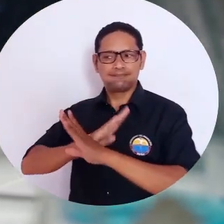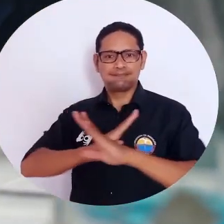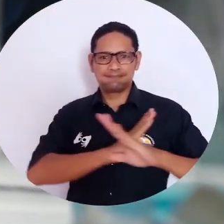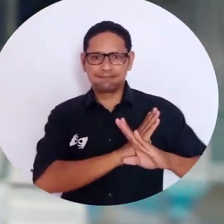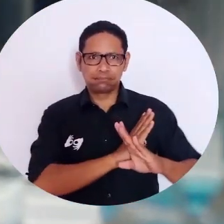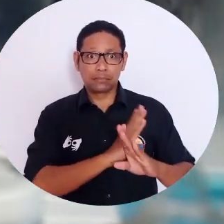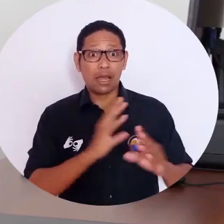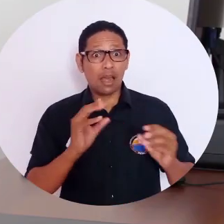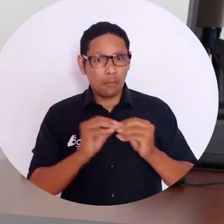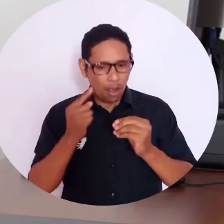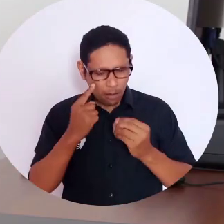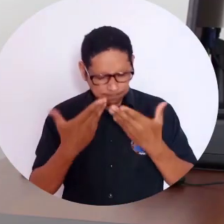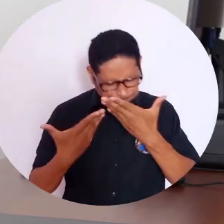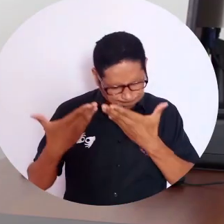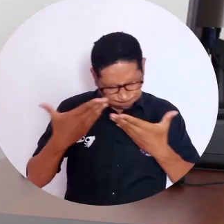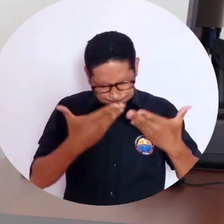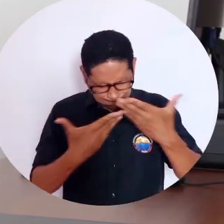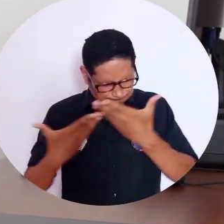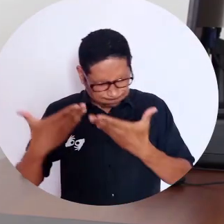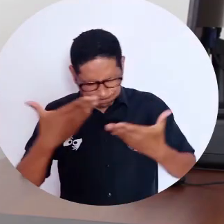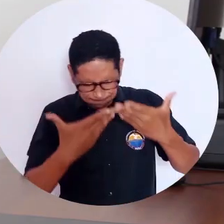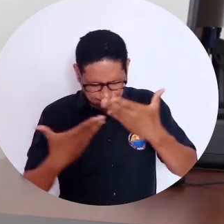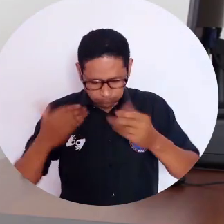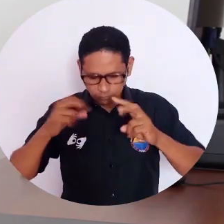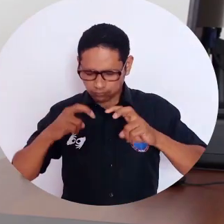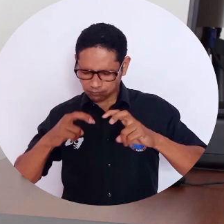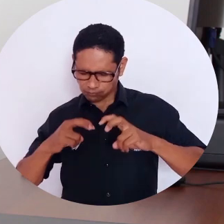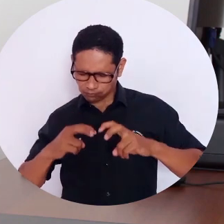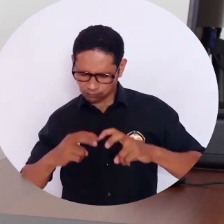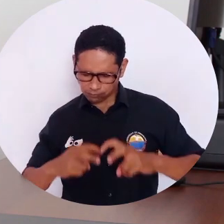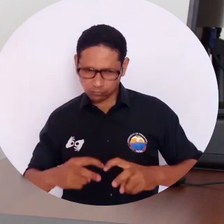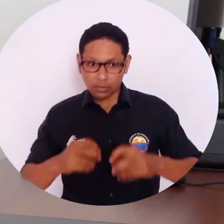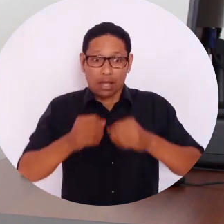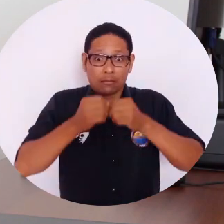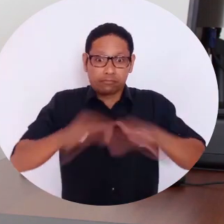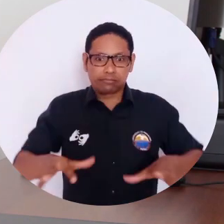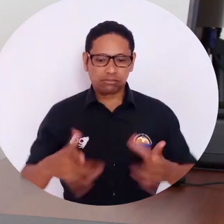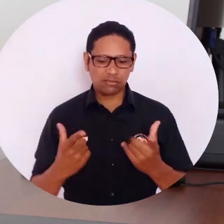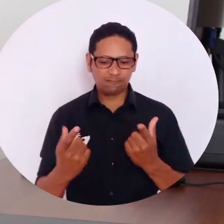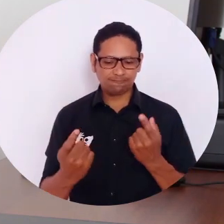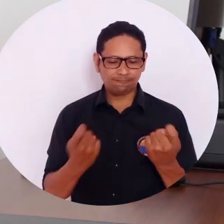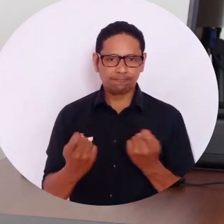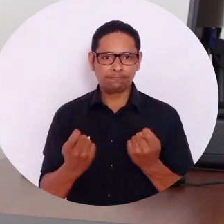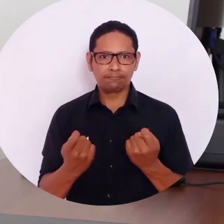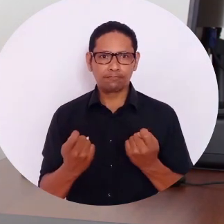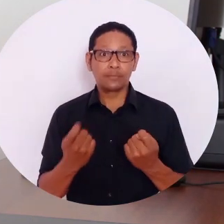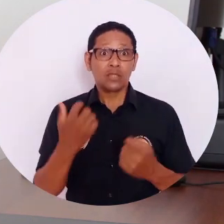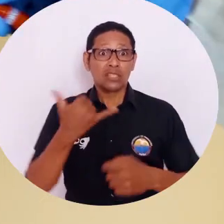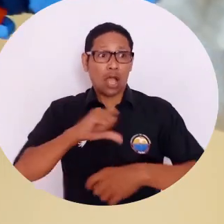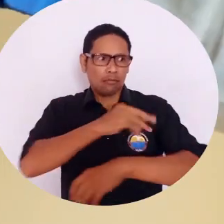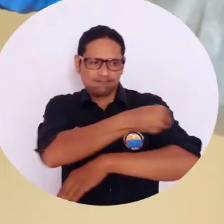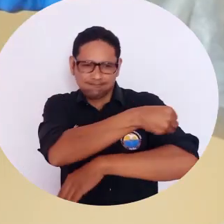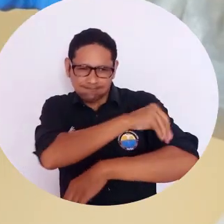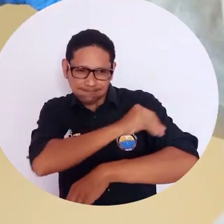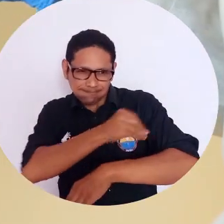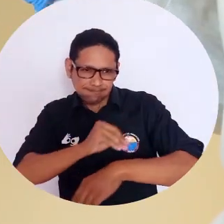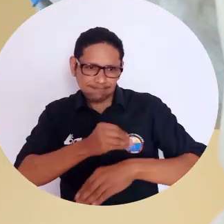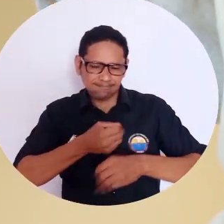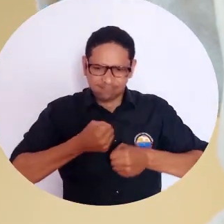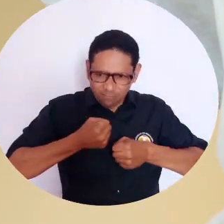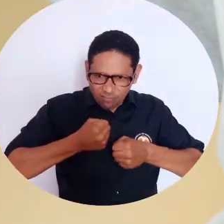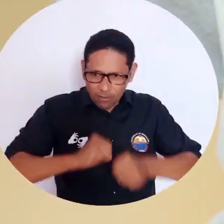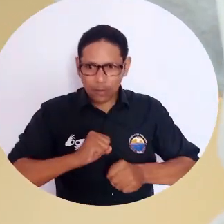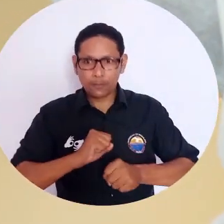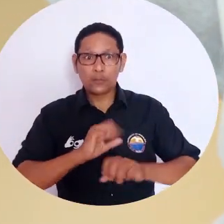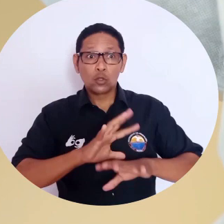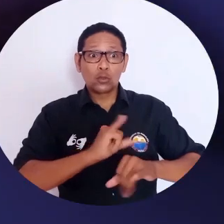también los esfuerzos para el análisis, los estudios que ayuden a controlar la propagación de la epidemia. Se han gestionado